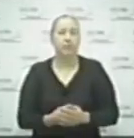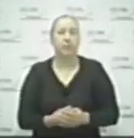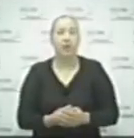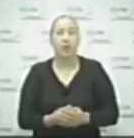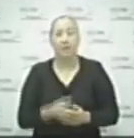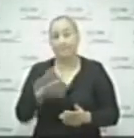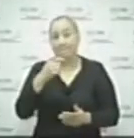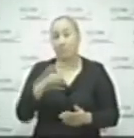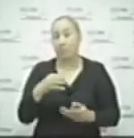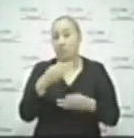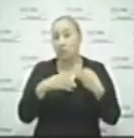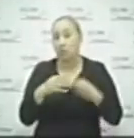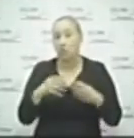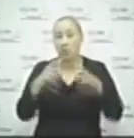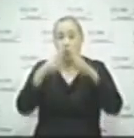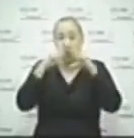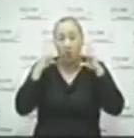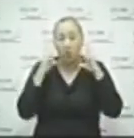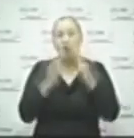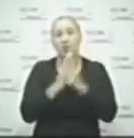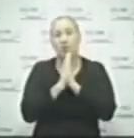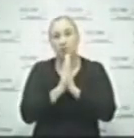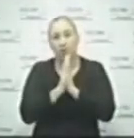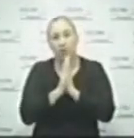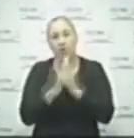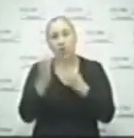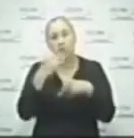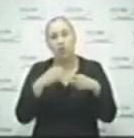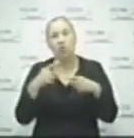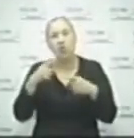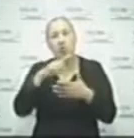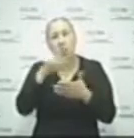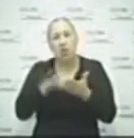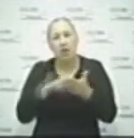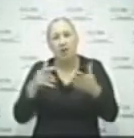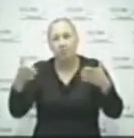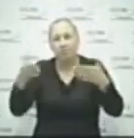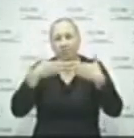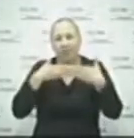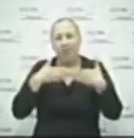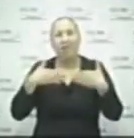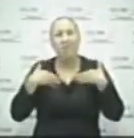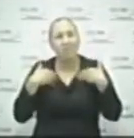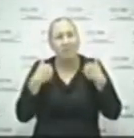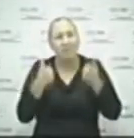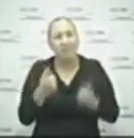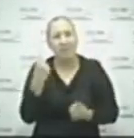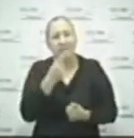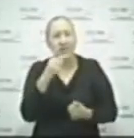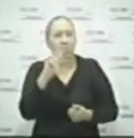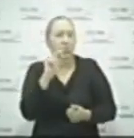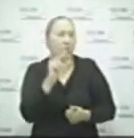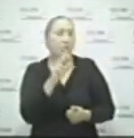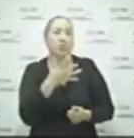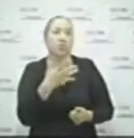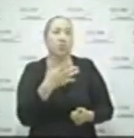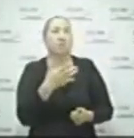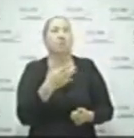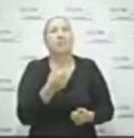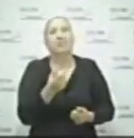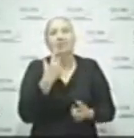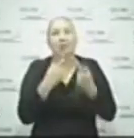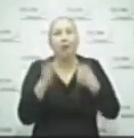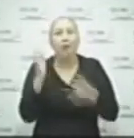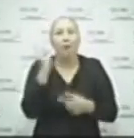para que vuelvan a usar el cubrebocas en sitios cerrados. Es necesario entender que no estamos dando una falsa